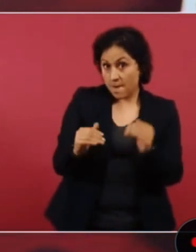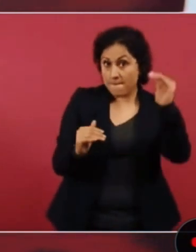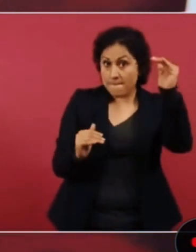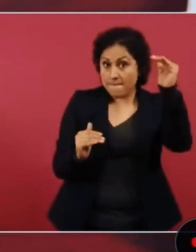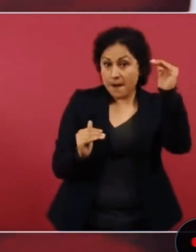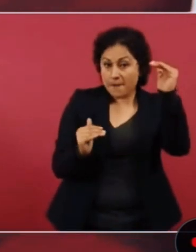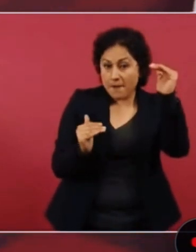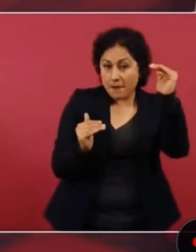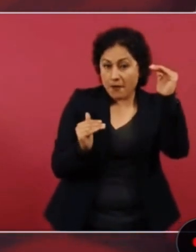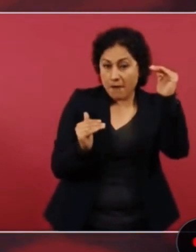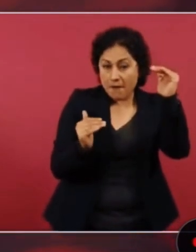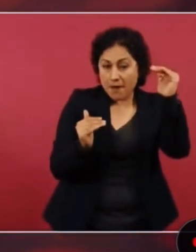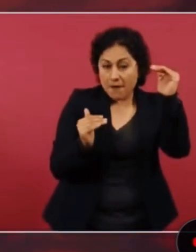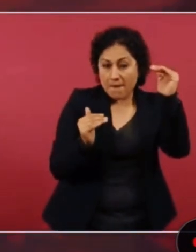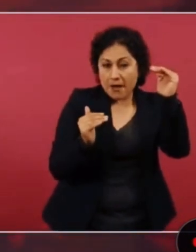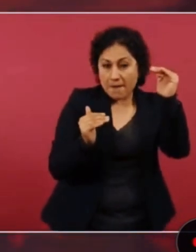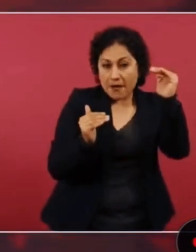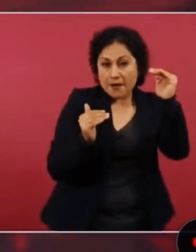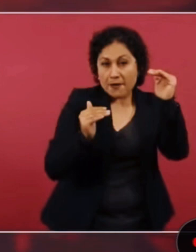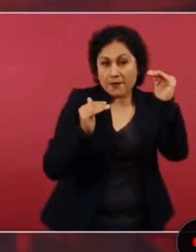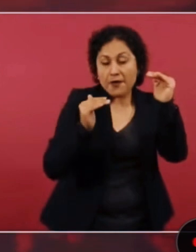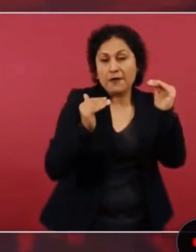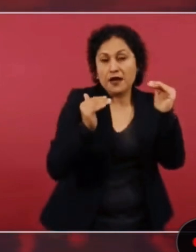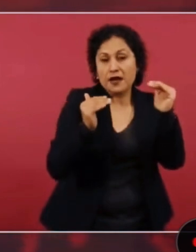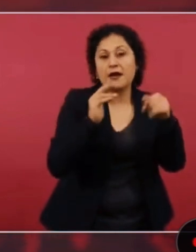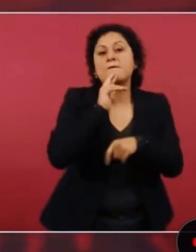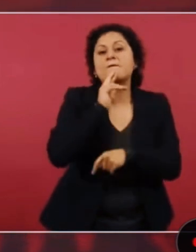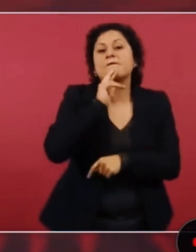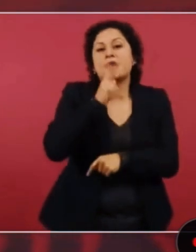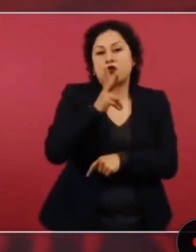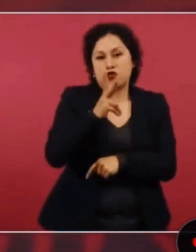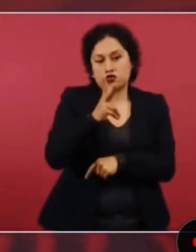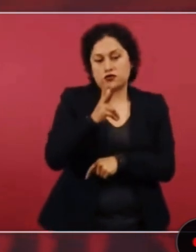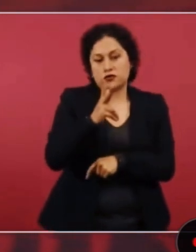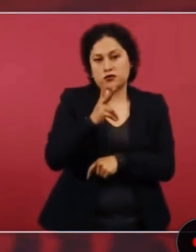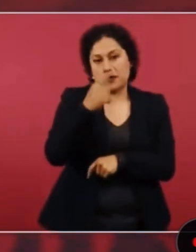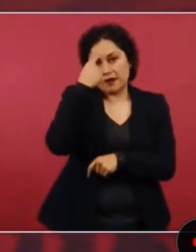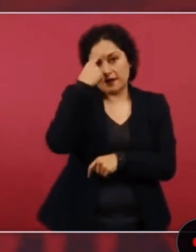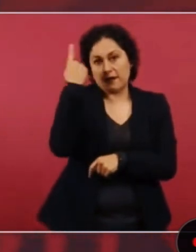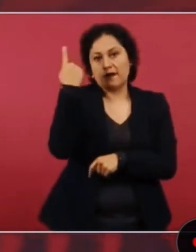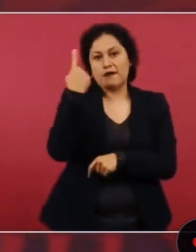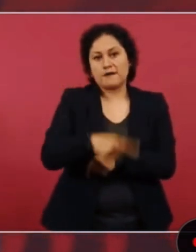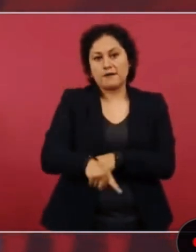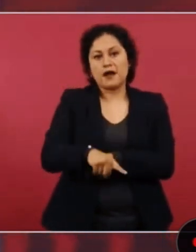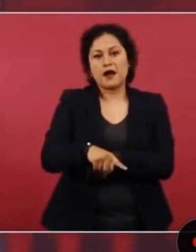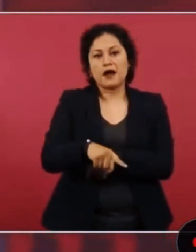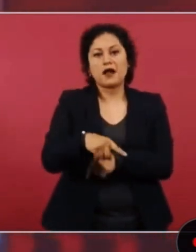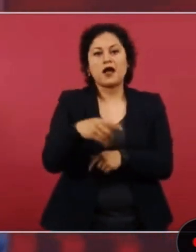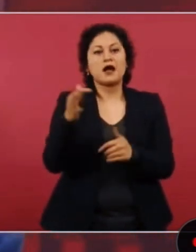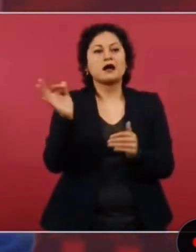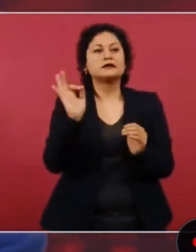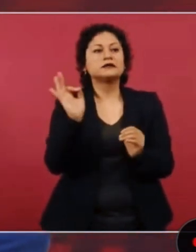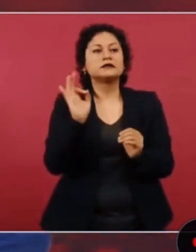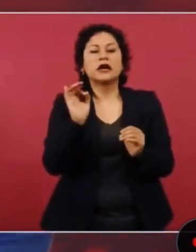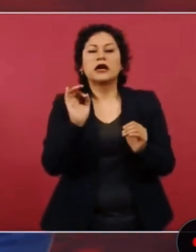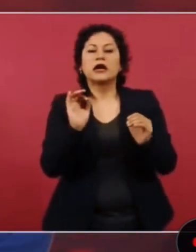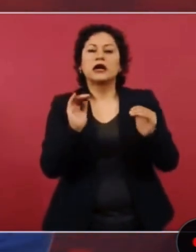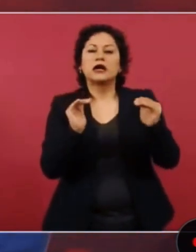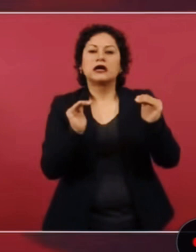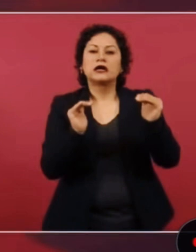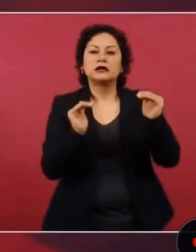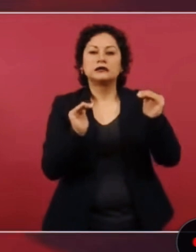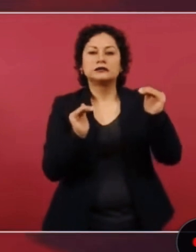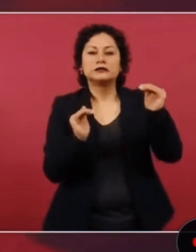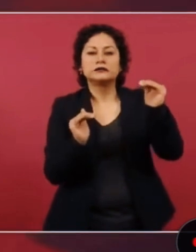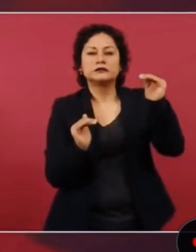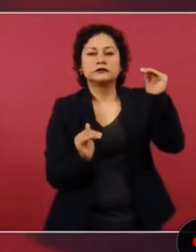o la devaluación. En términos generales y quien